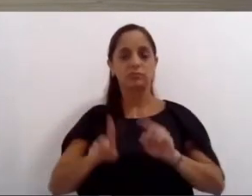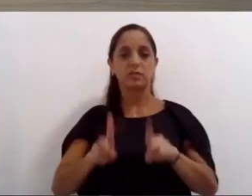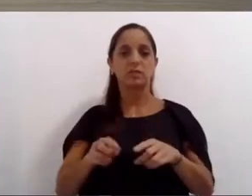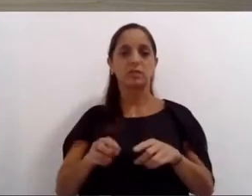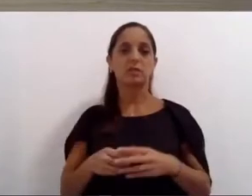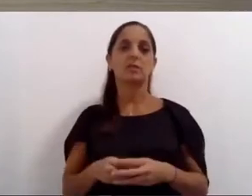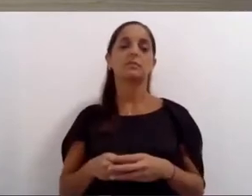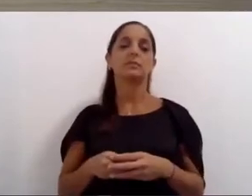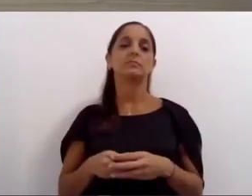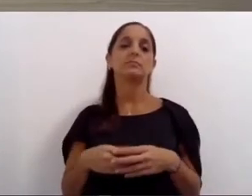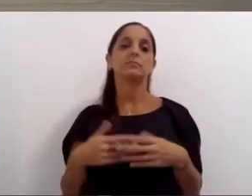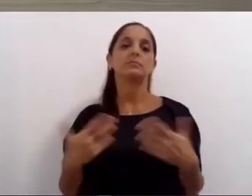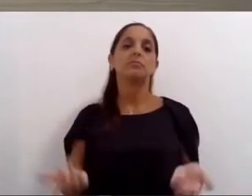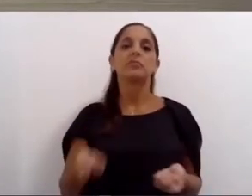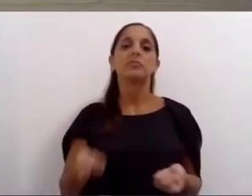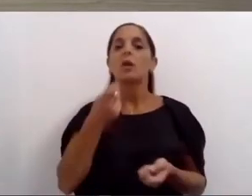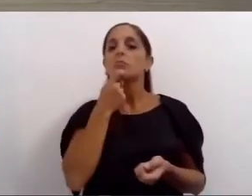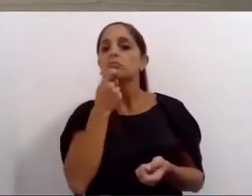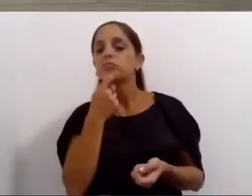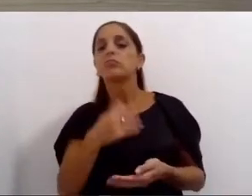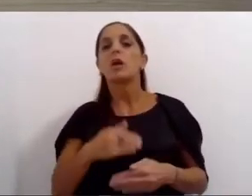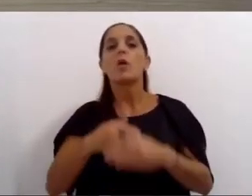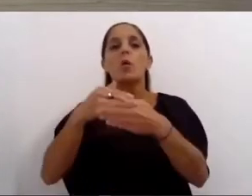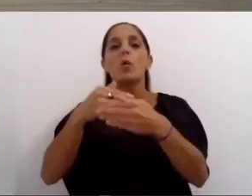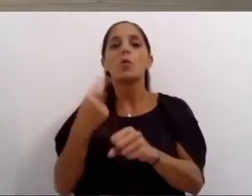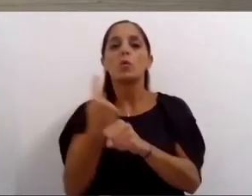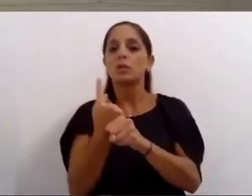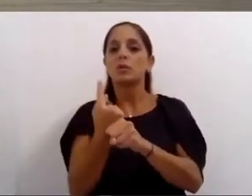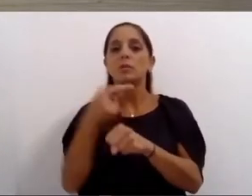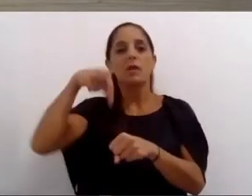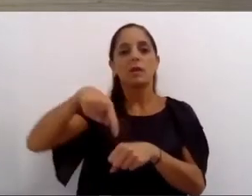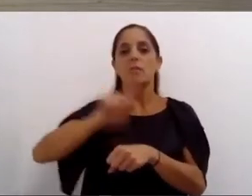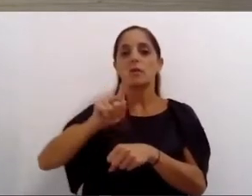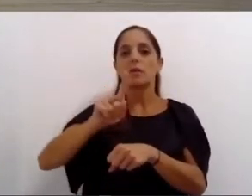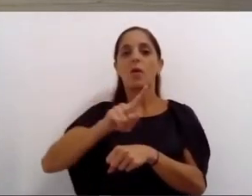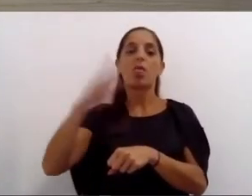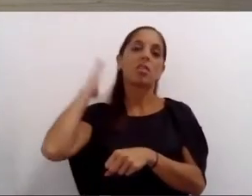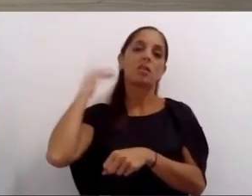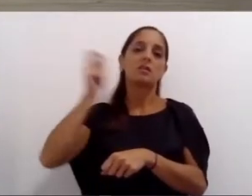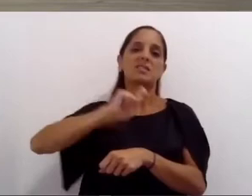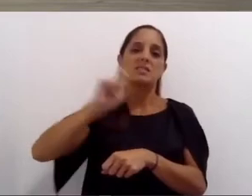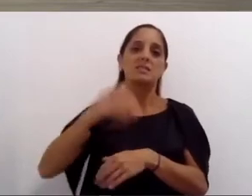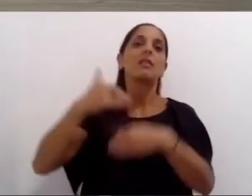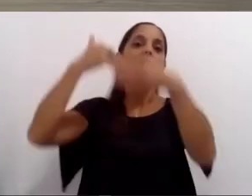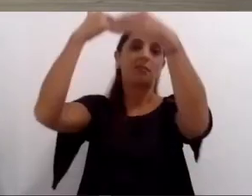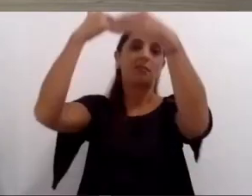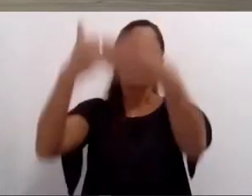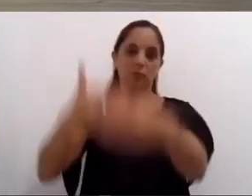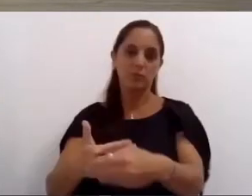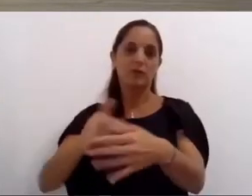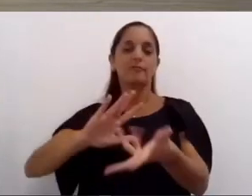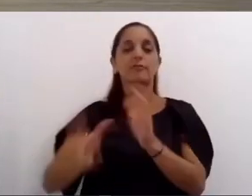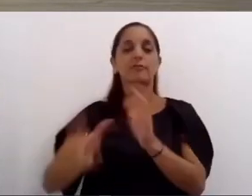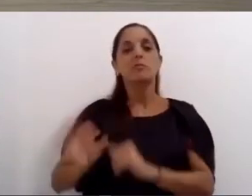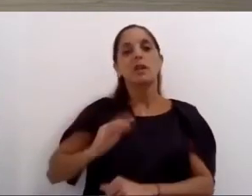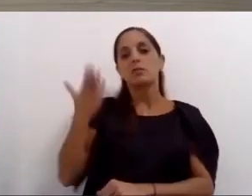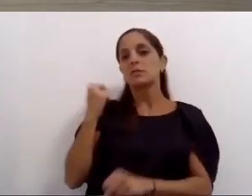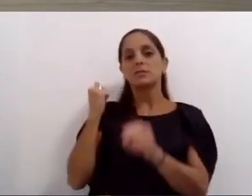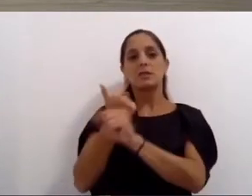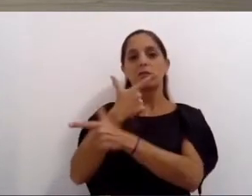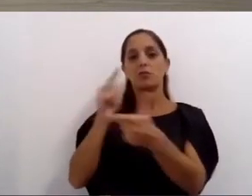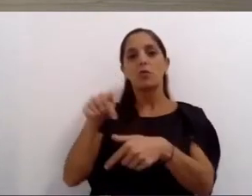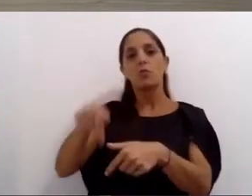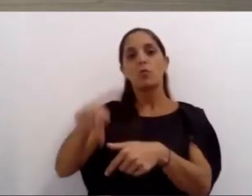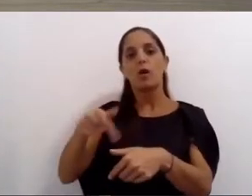pago de la primera cuota de la moratoria para actividades que hayan tenido más de 70 días de inactividad la municipalidad de Rosario